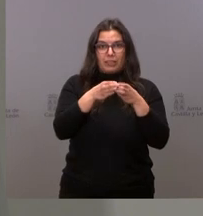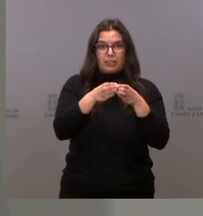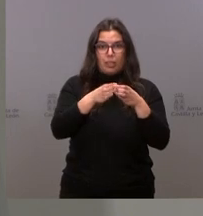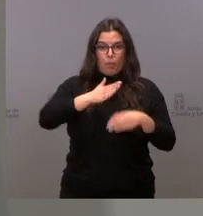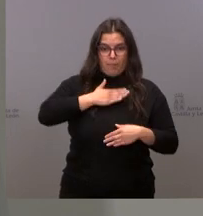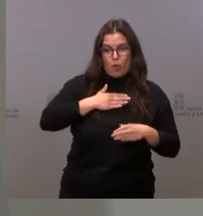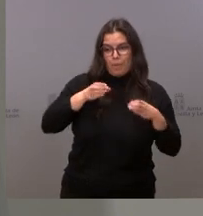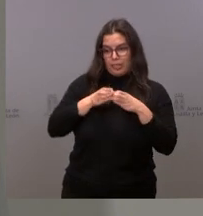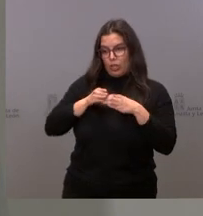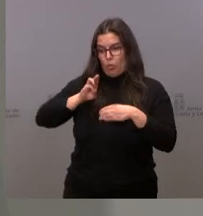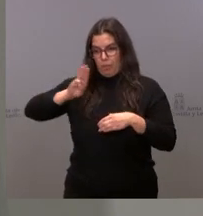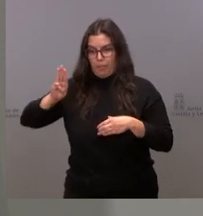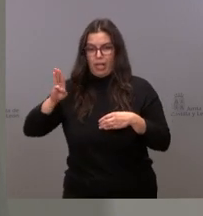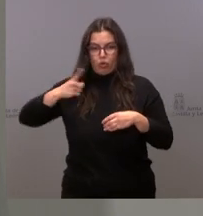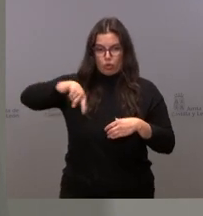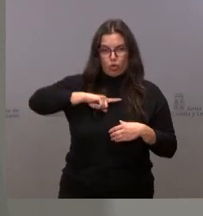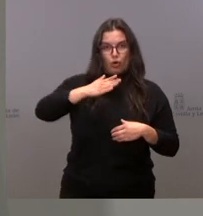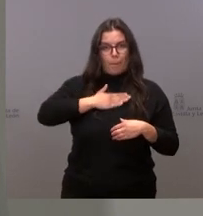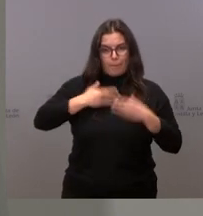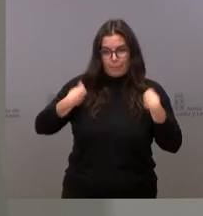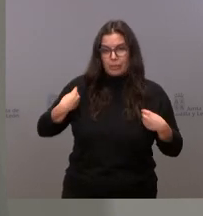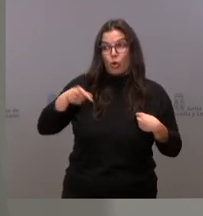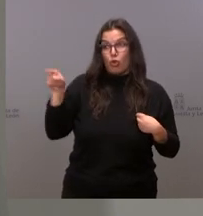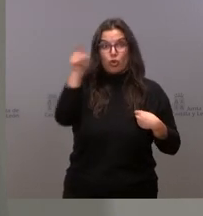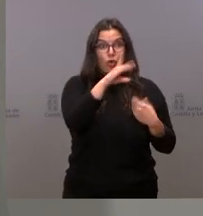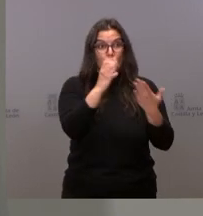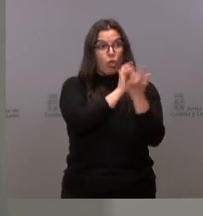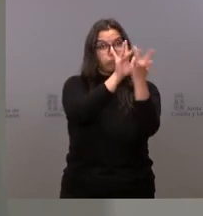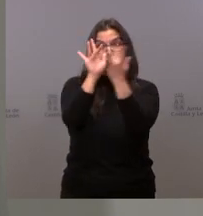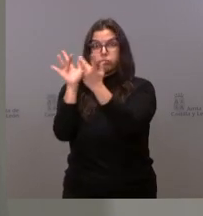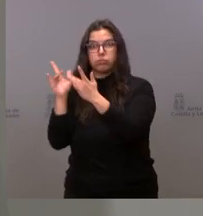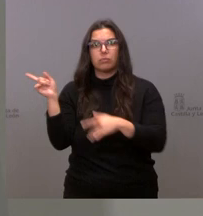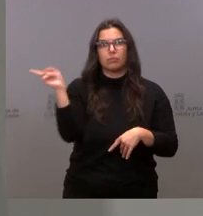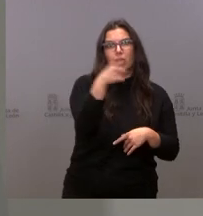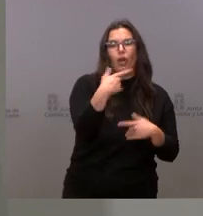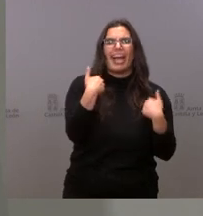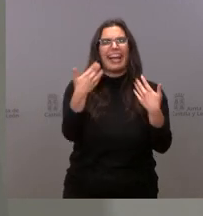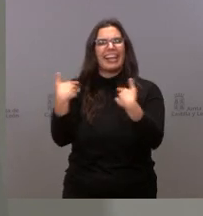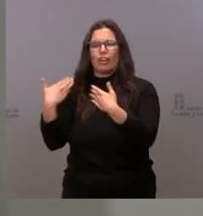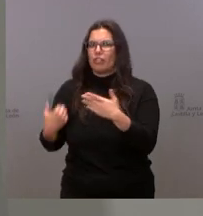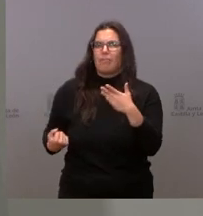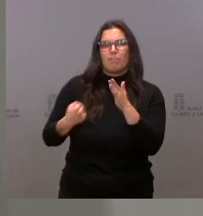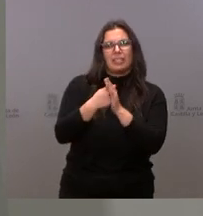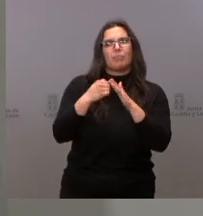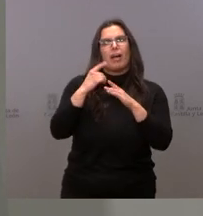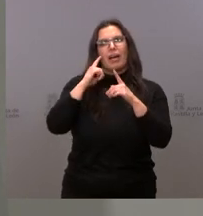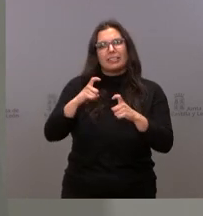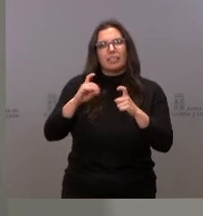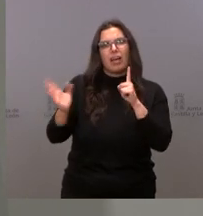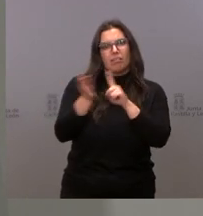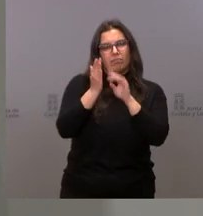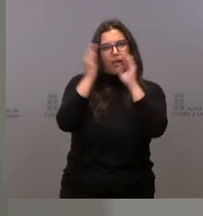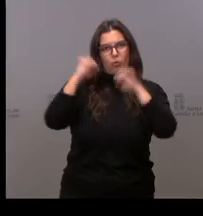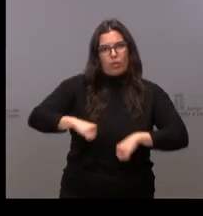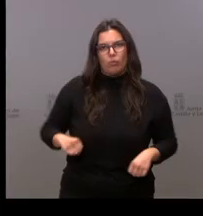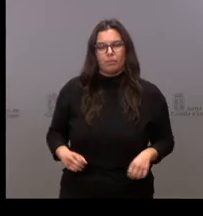a nosotros mismos y a nuestros interlocutores, el máximo de generosidad para poder llegar un acuerdo. Sí,